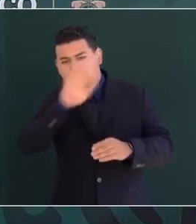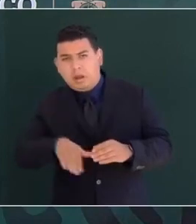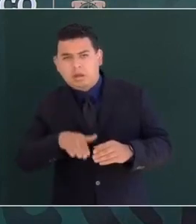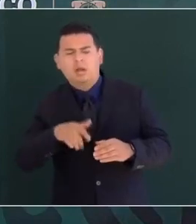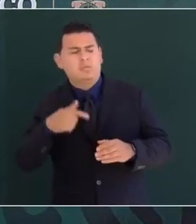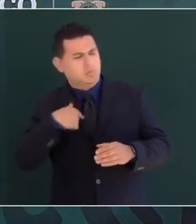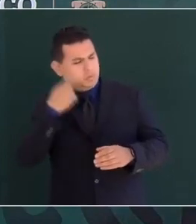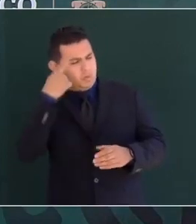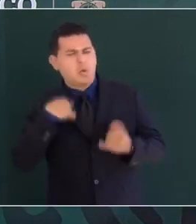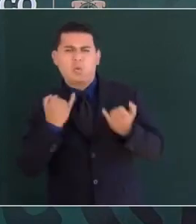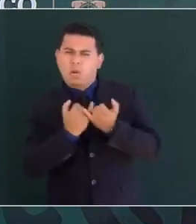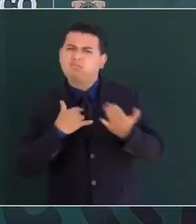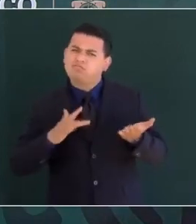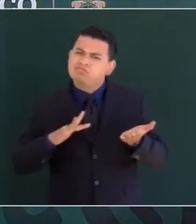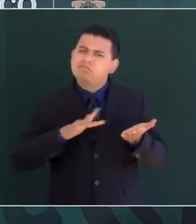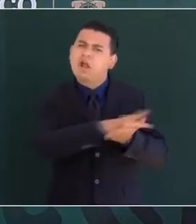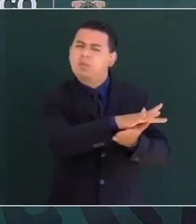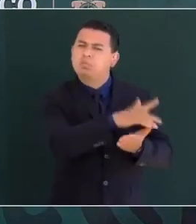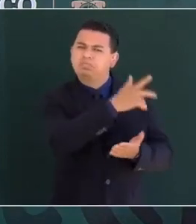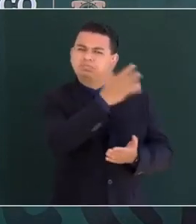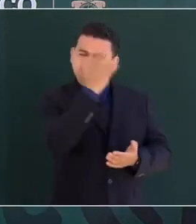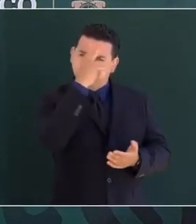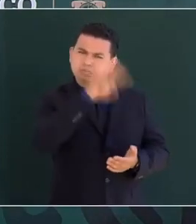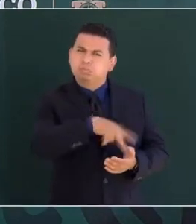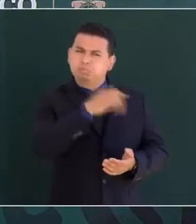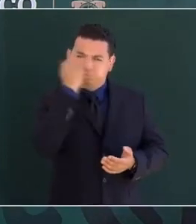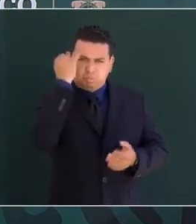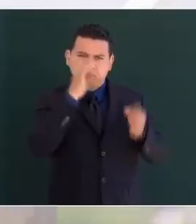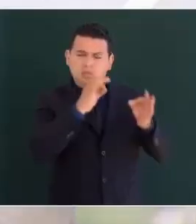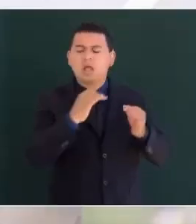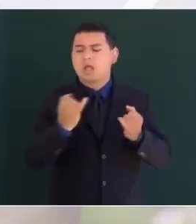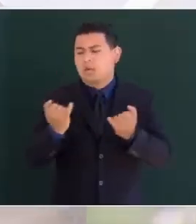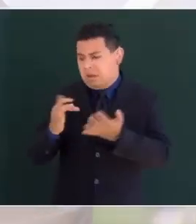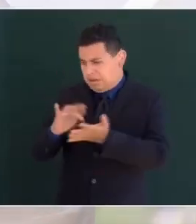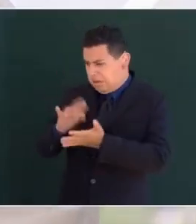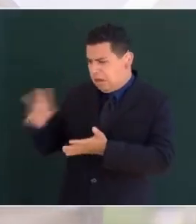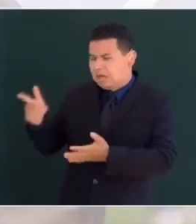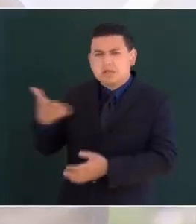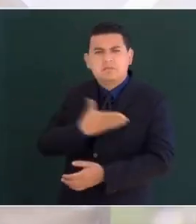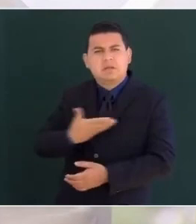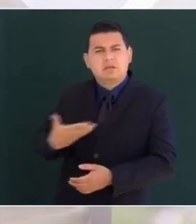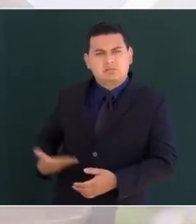Y por eso les agradezco, señor presidente, por mantener